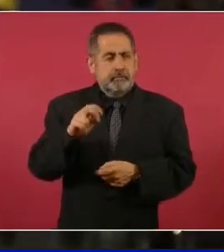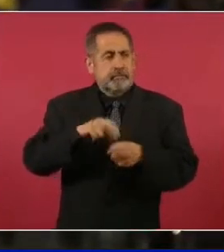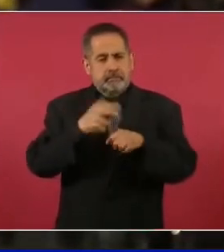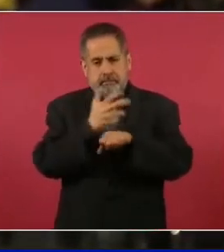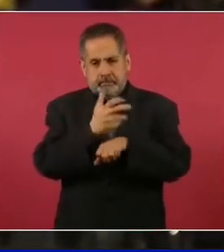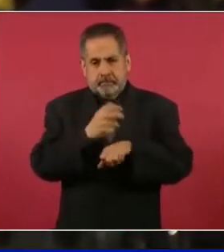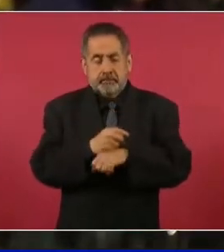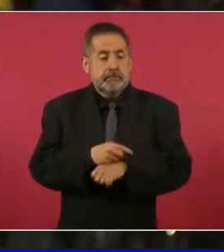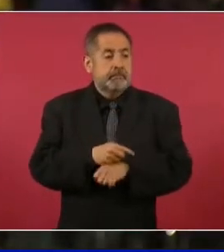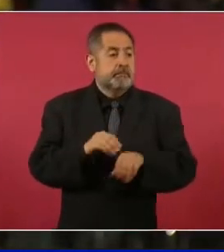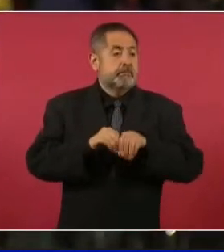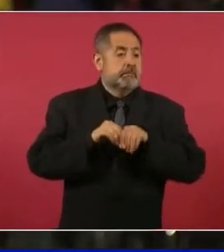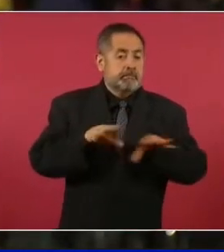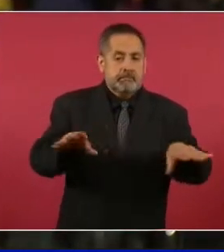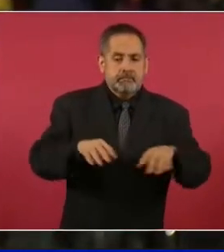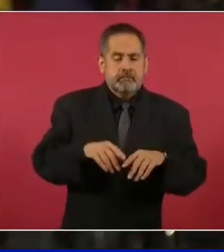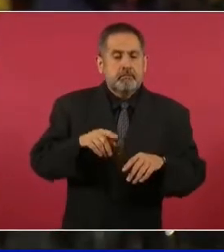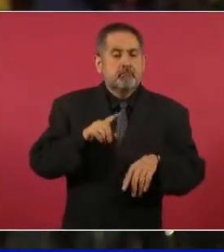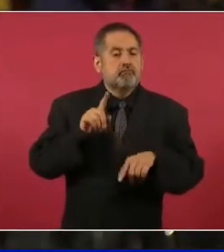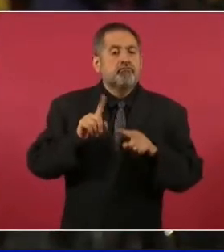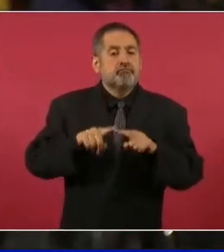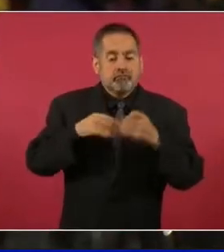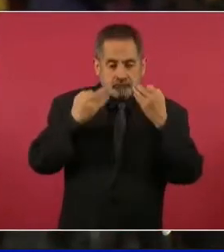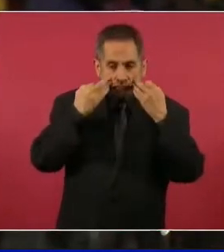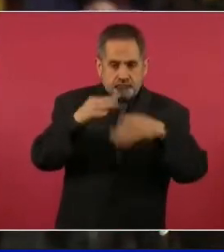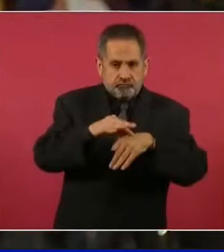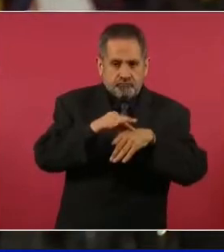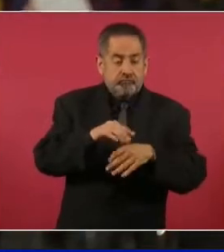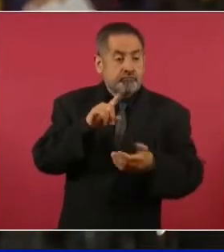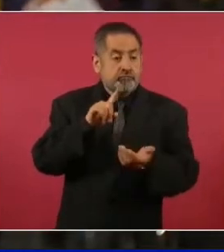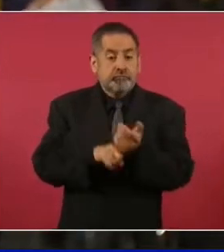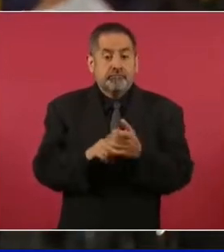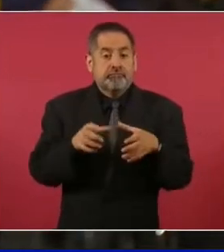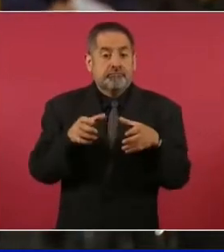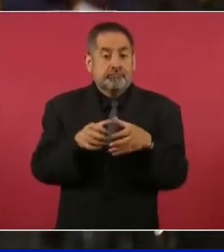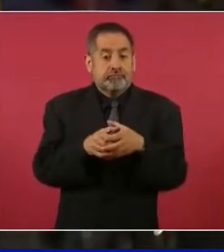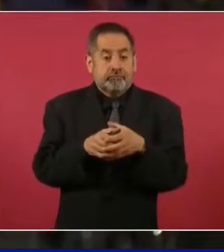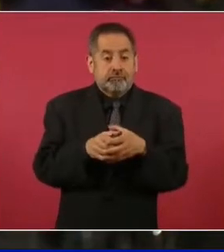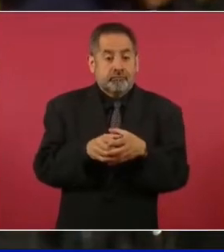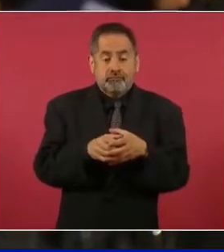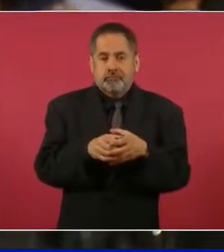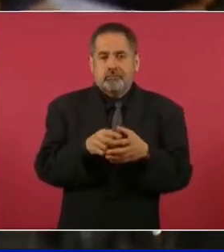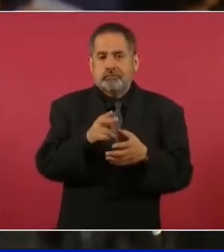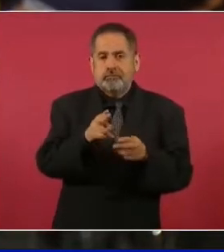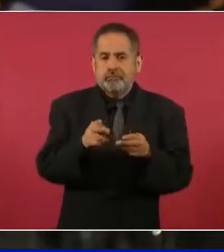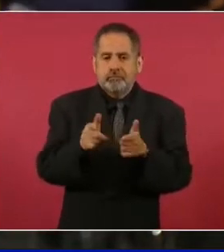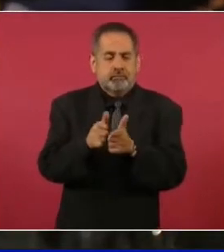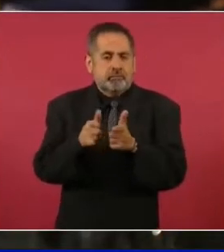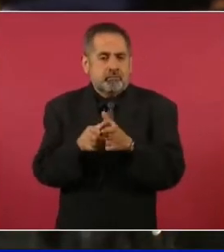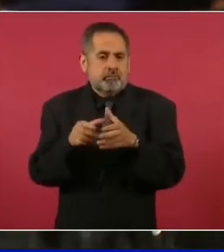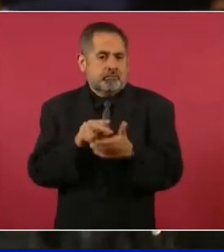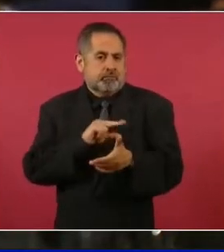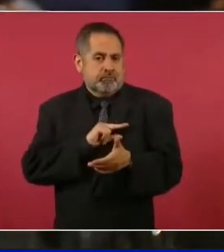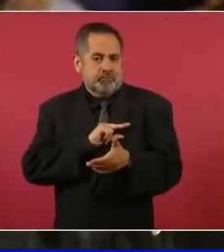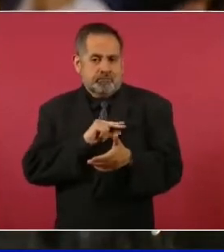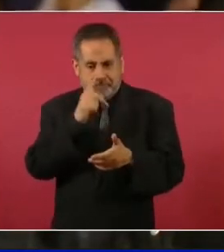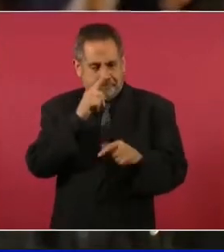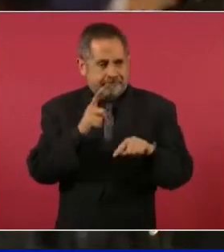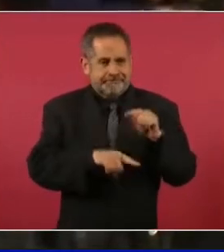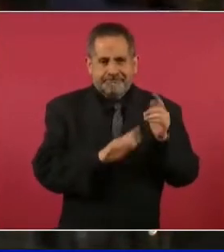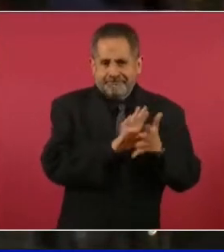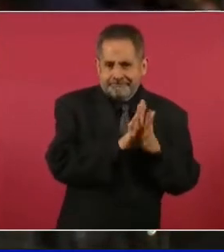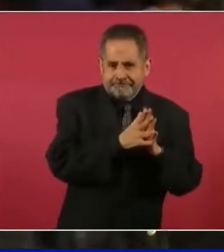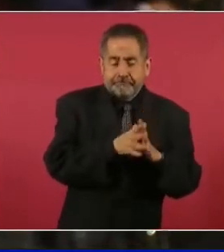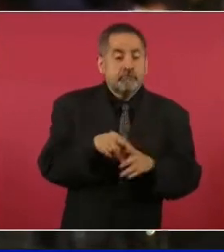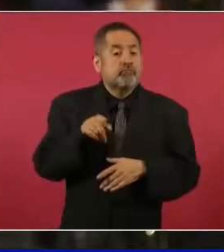que se publica en el semanario de una persona que fue parte de la Unidad Especializada contra el Crimen Organizado y que lo que él da